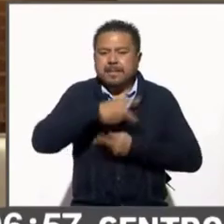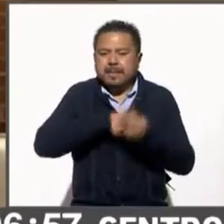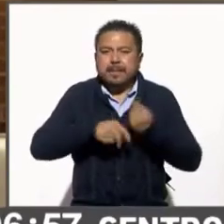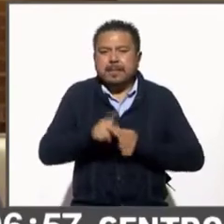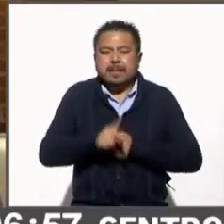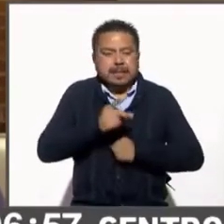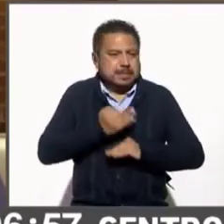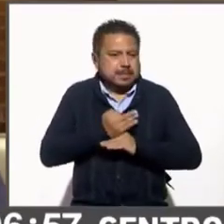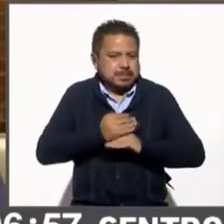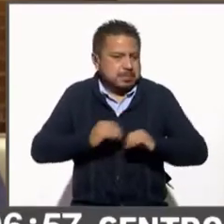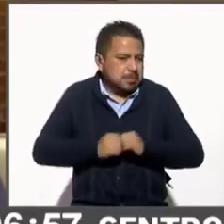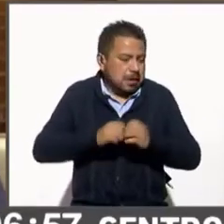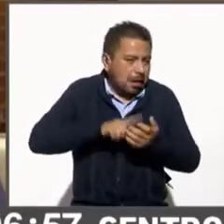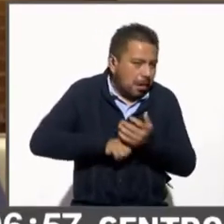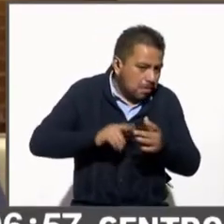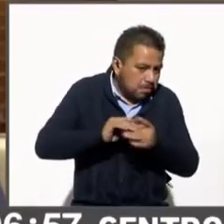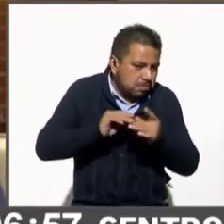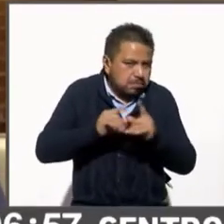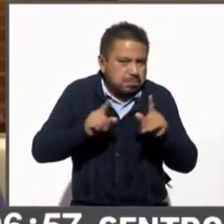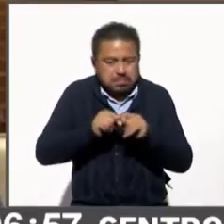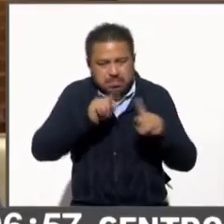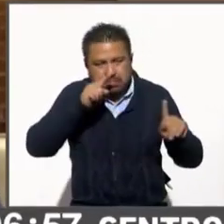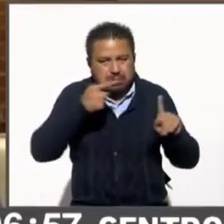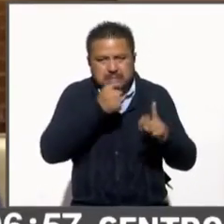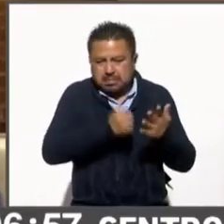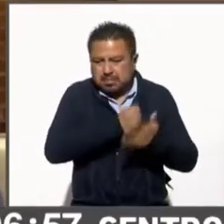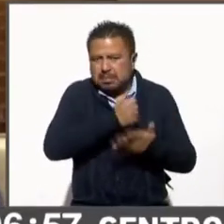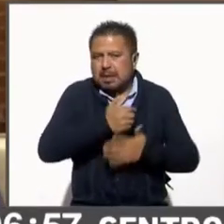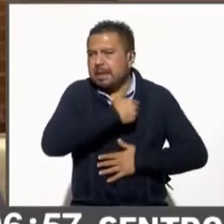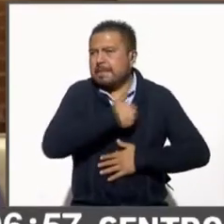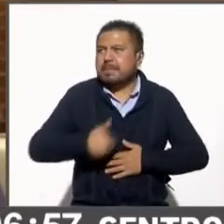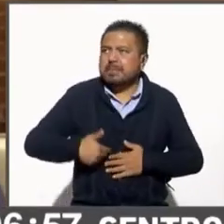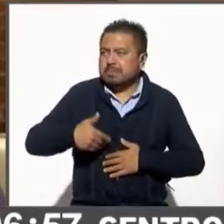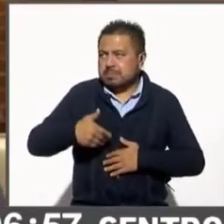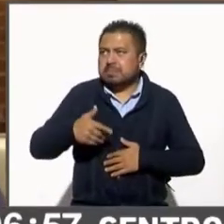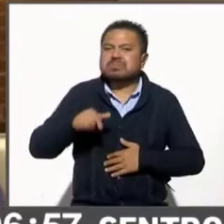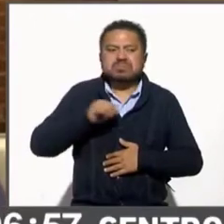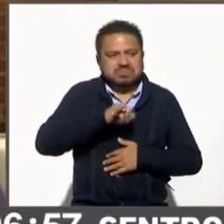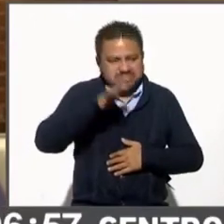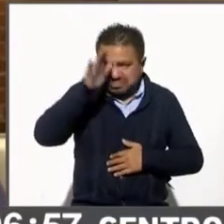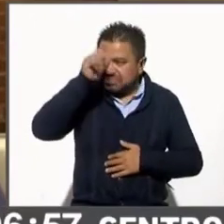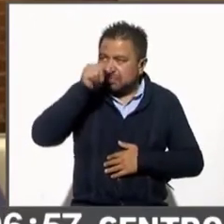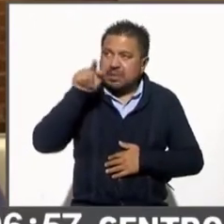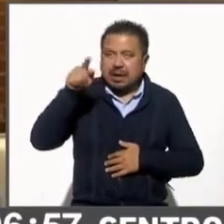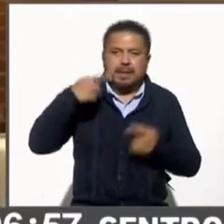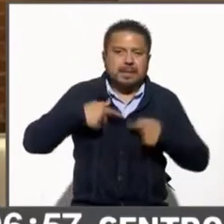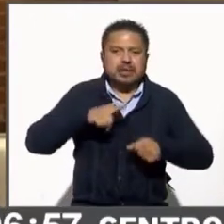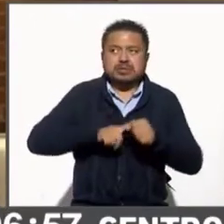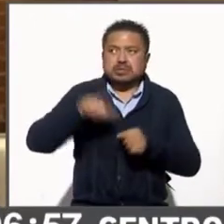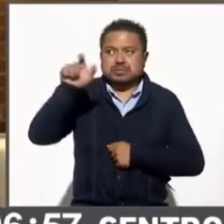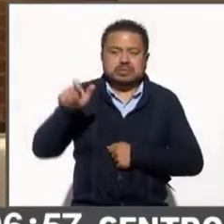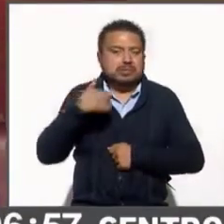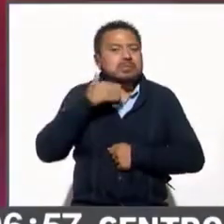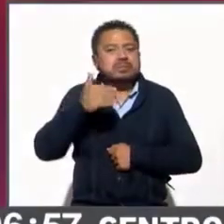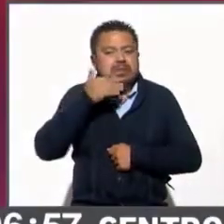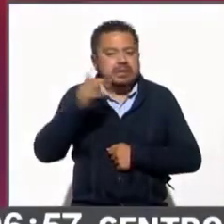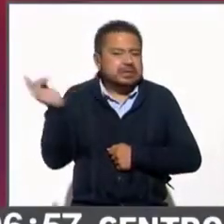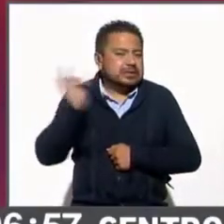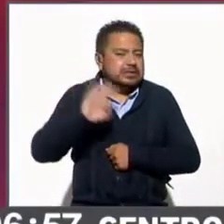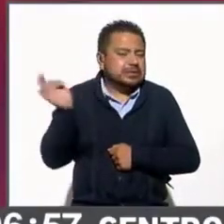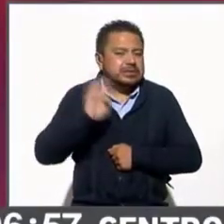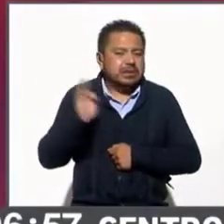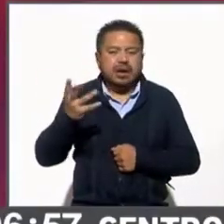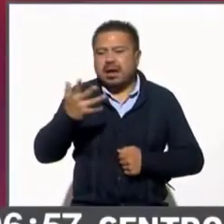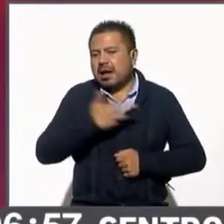refiere a la aprobación del presidente, te diría que él en lo personal está muy bien. Tal vez no